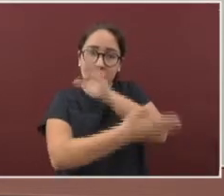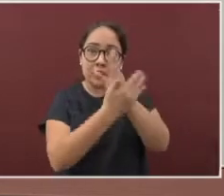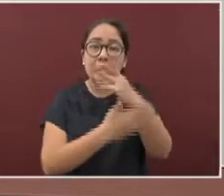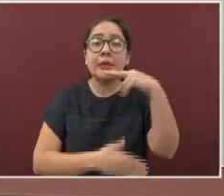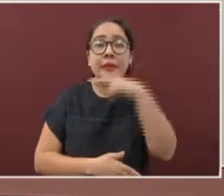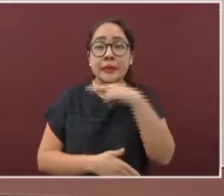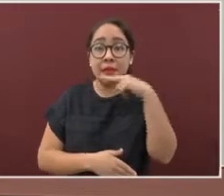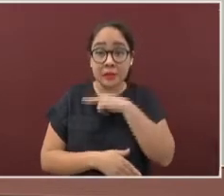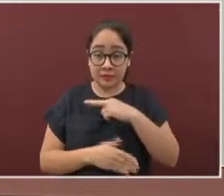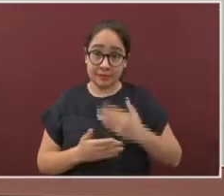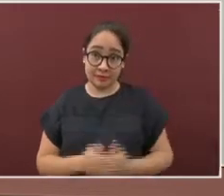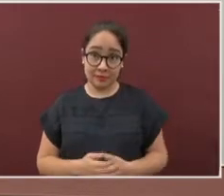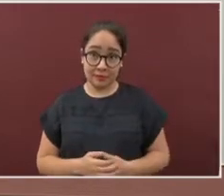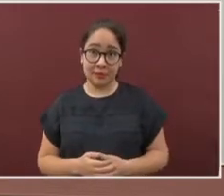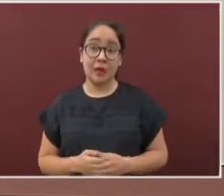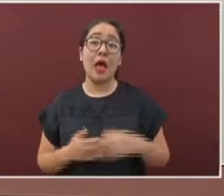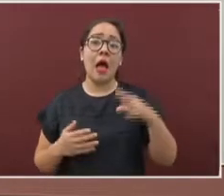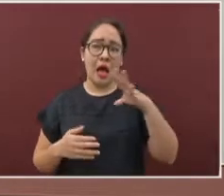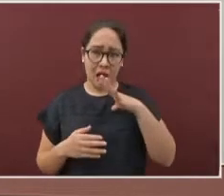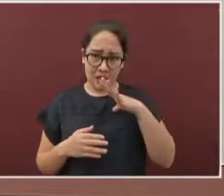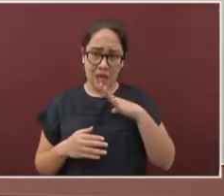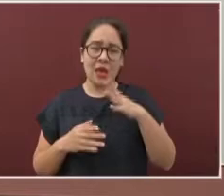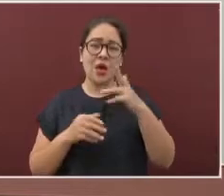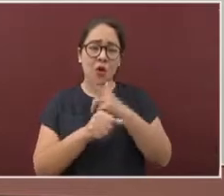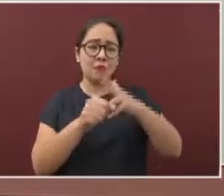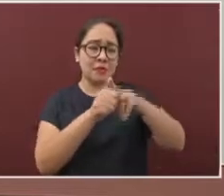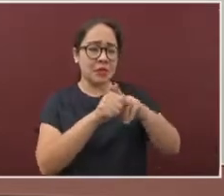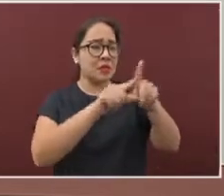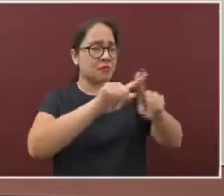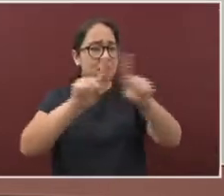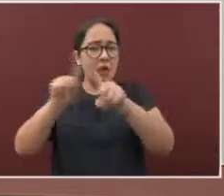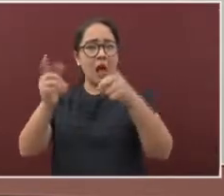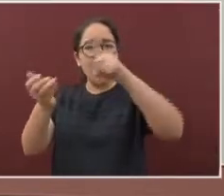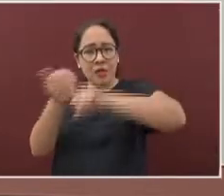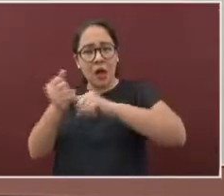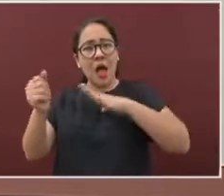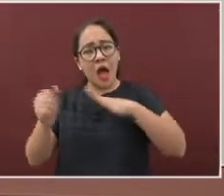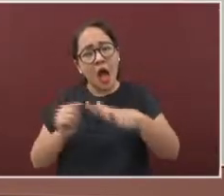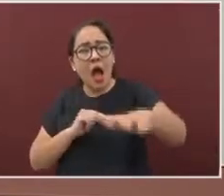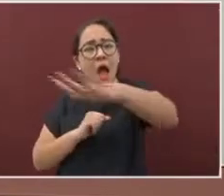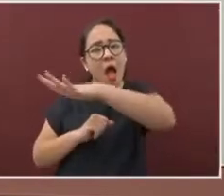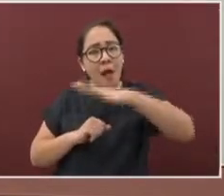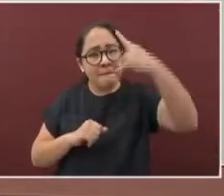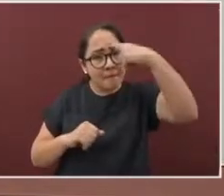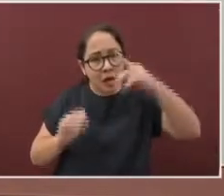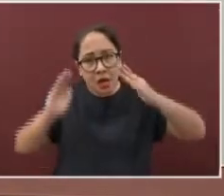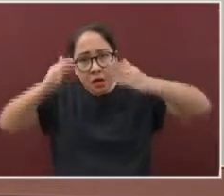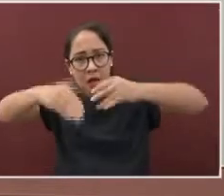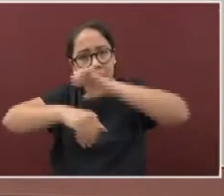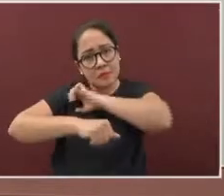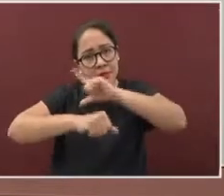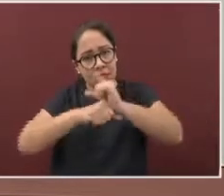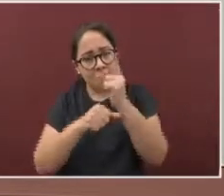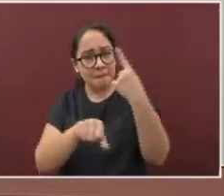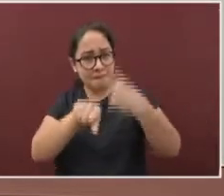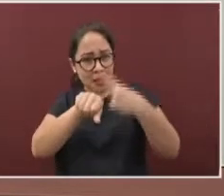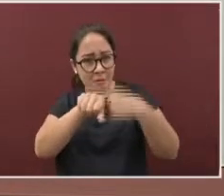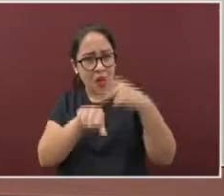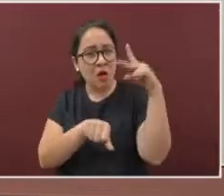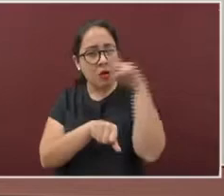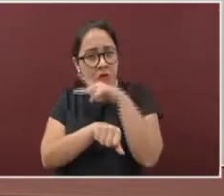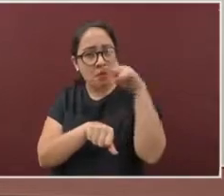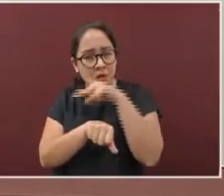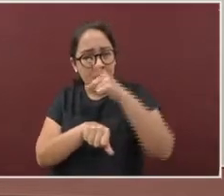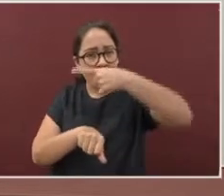todas se habilitaron los triage respiratorios, que son unidades para atender a los problemas respiratorios, para una